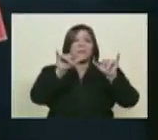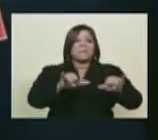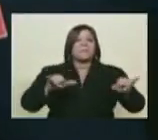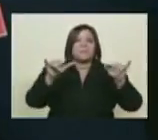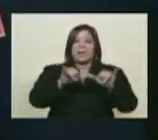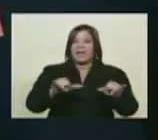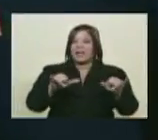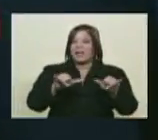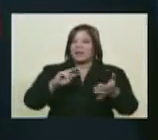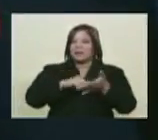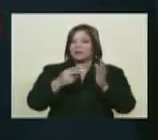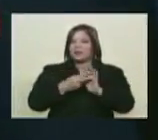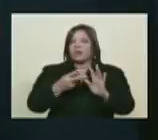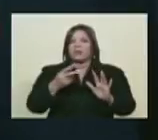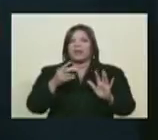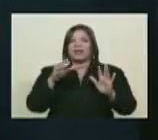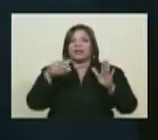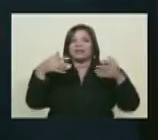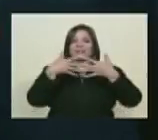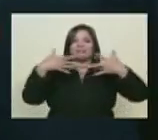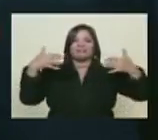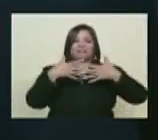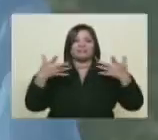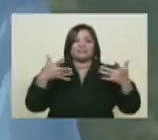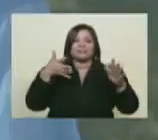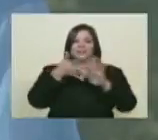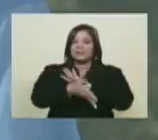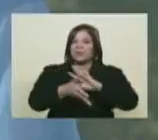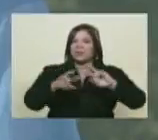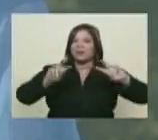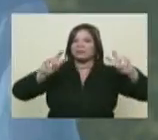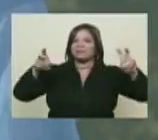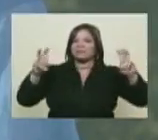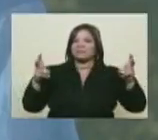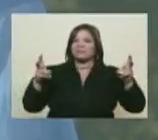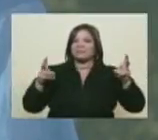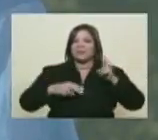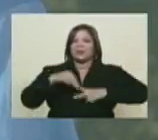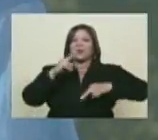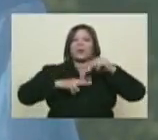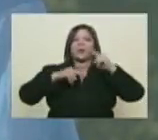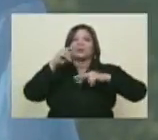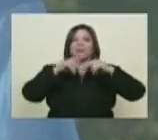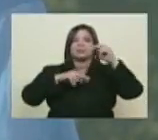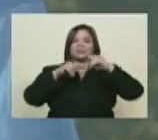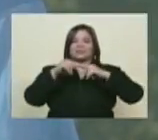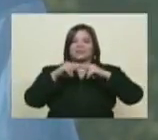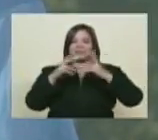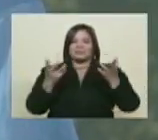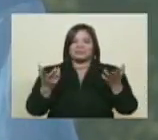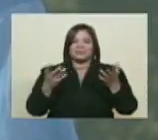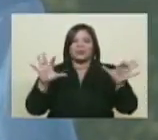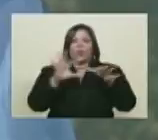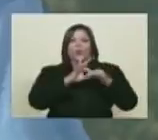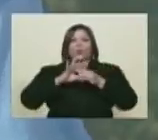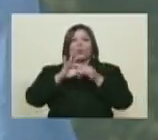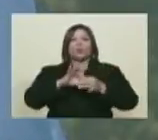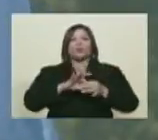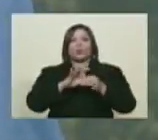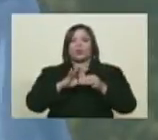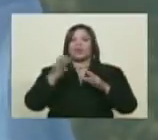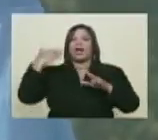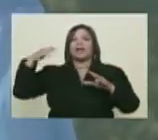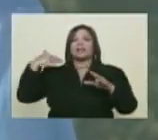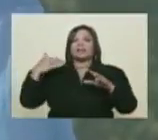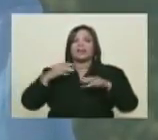de esas concepciones que se tienen acerca de la construcción de la Unión Soviética y del